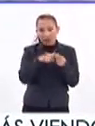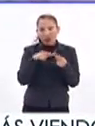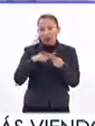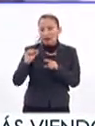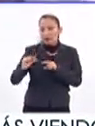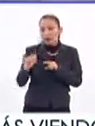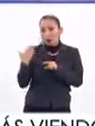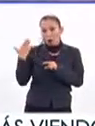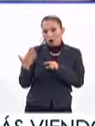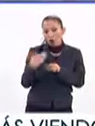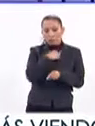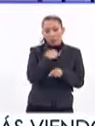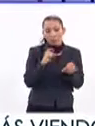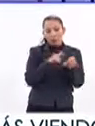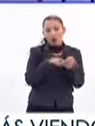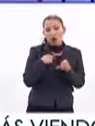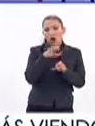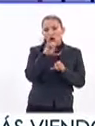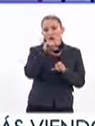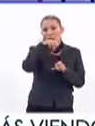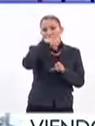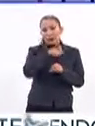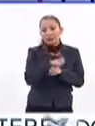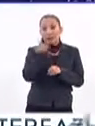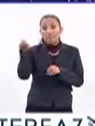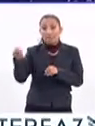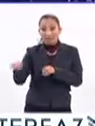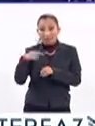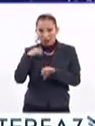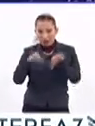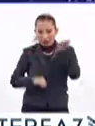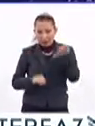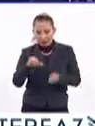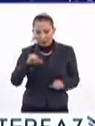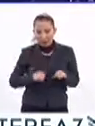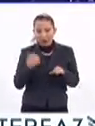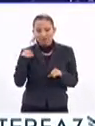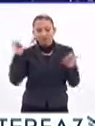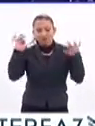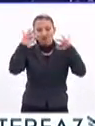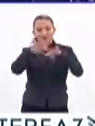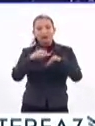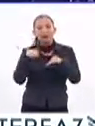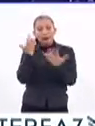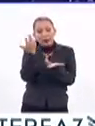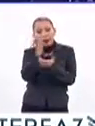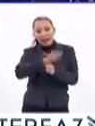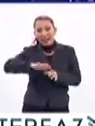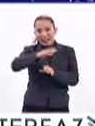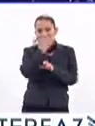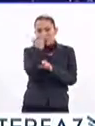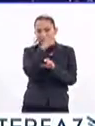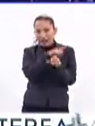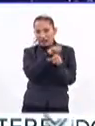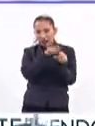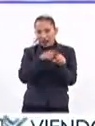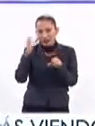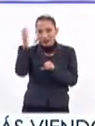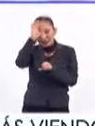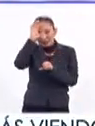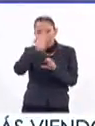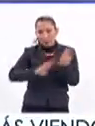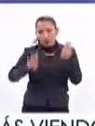y recientemente miembro del Colegio Nacional. Como parte de las actividades del Congreso, en la explanada de la Escuela Nacional de Ciencias